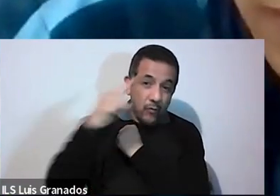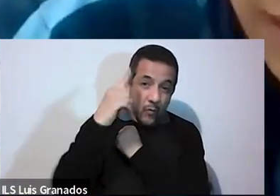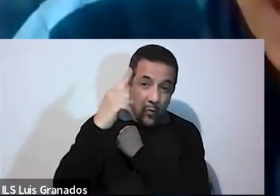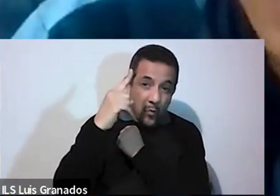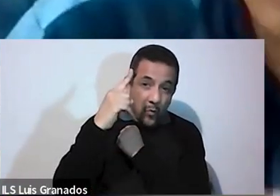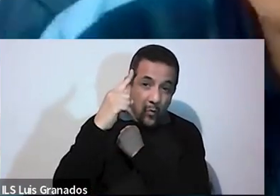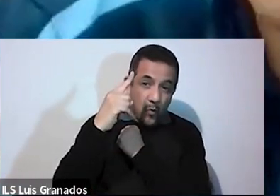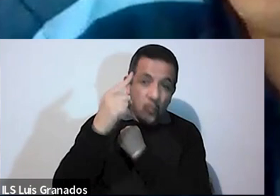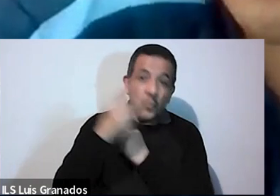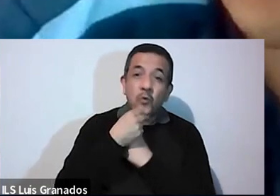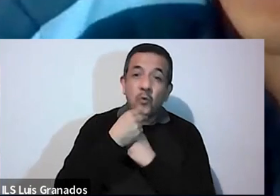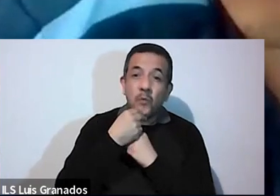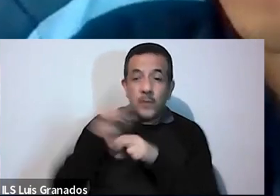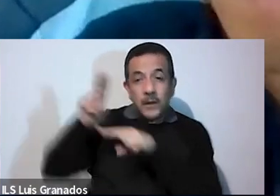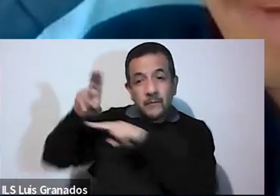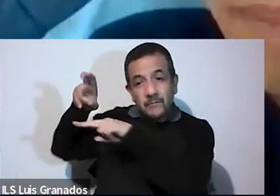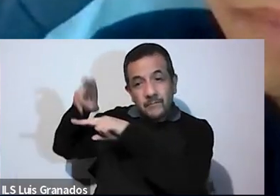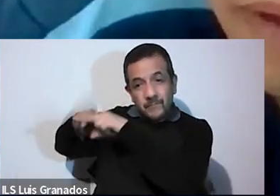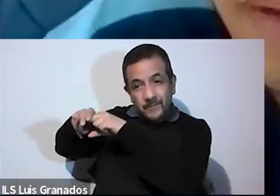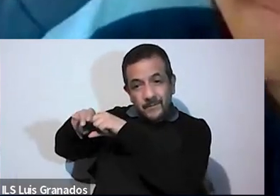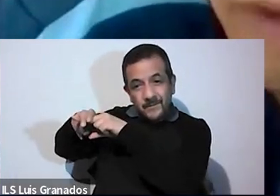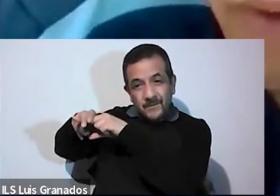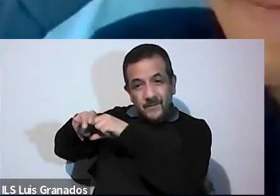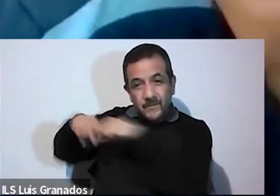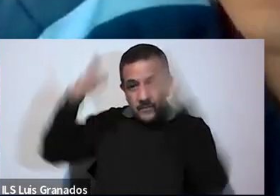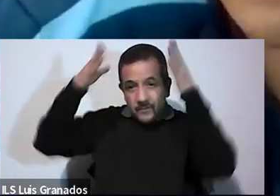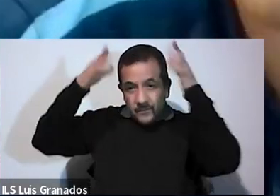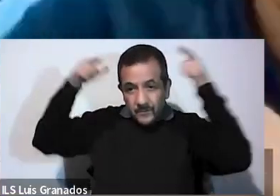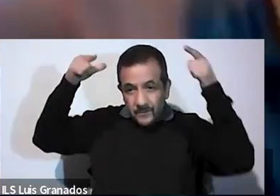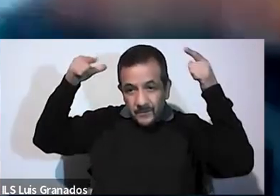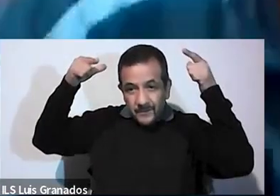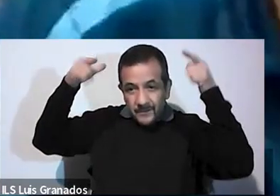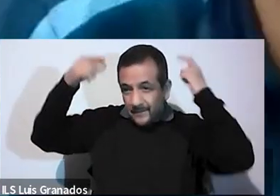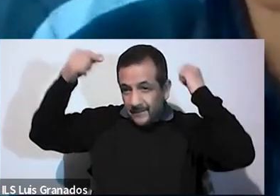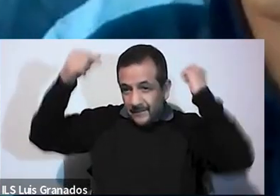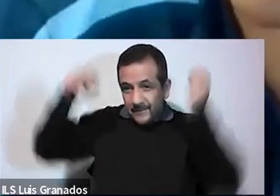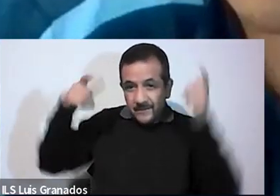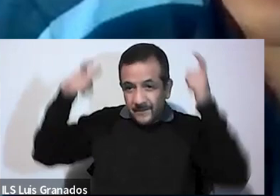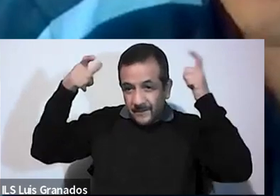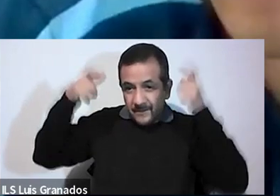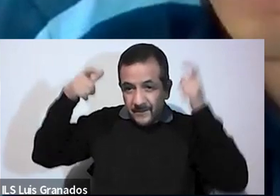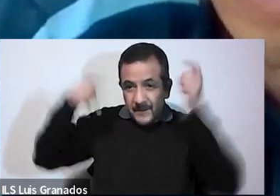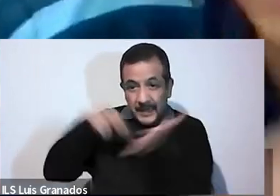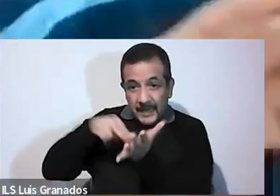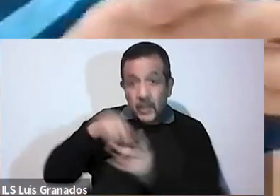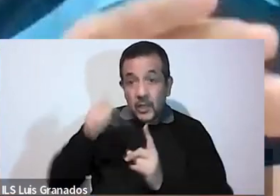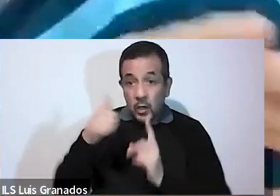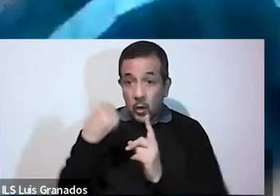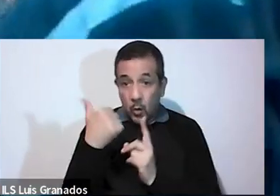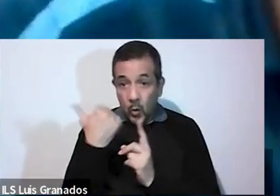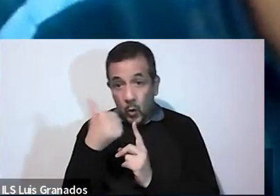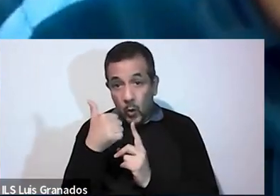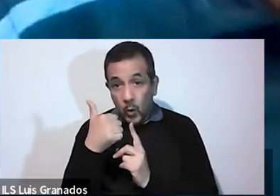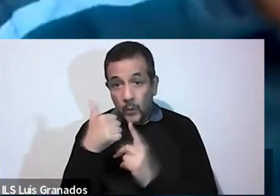lado de, sentado al lado del hermano mayor, está parado, y otra persona que está como